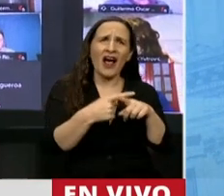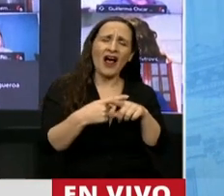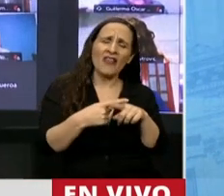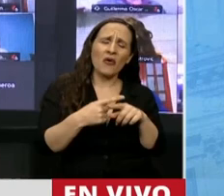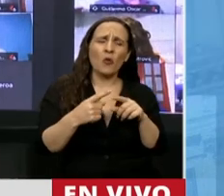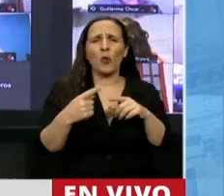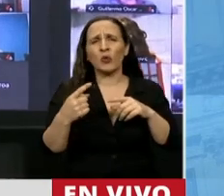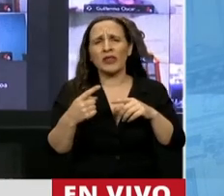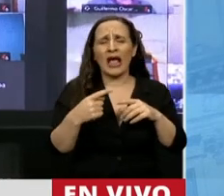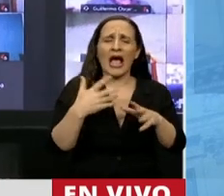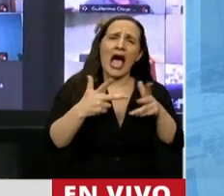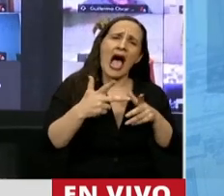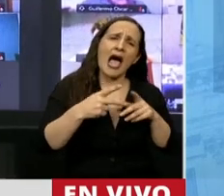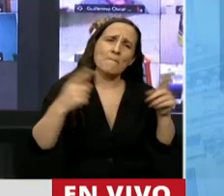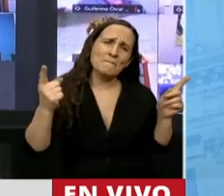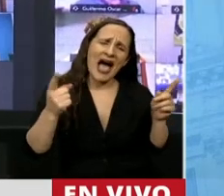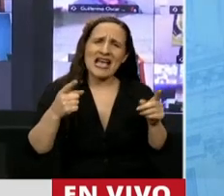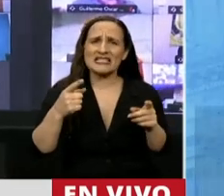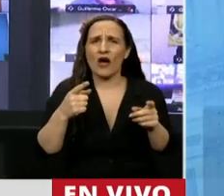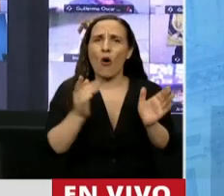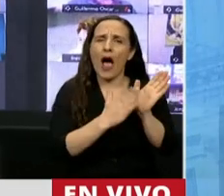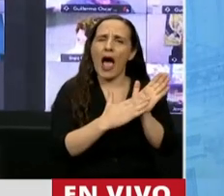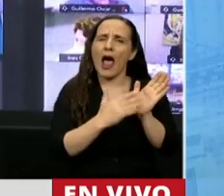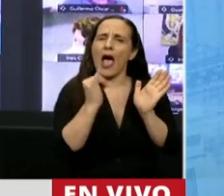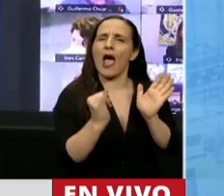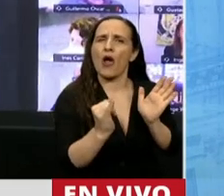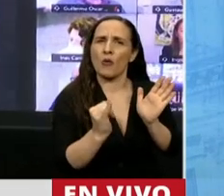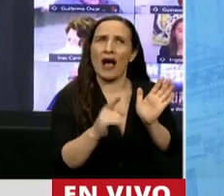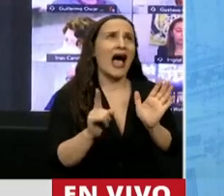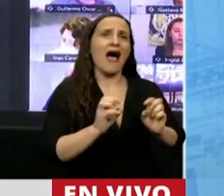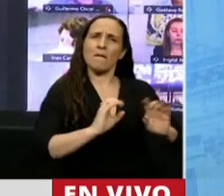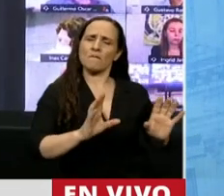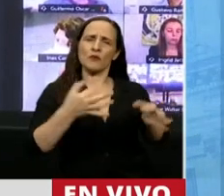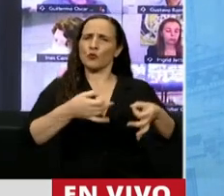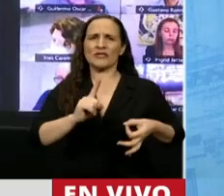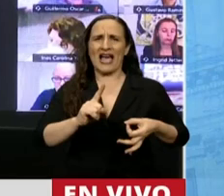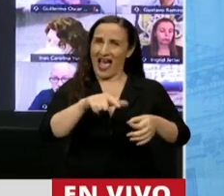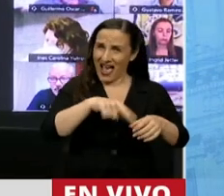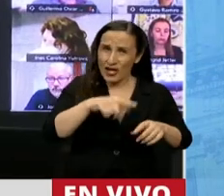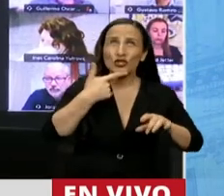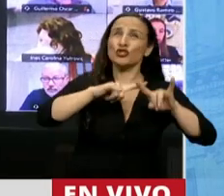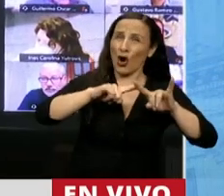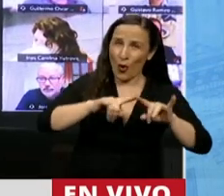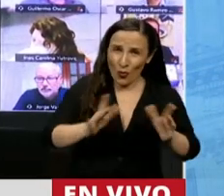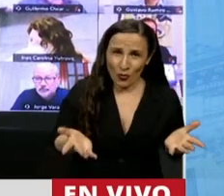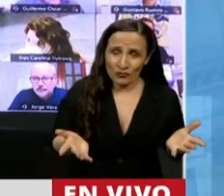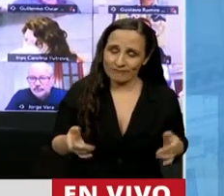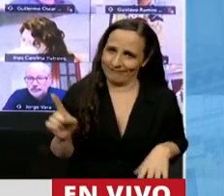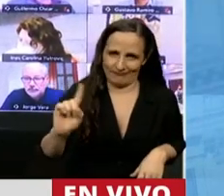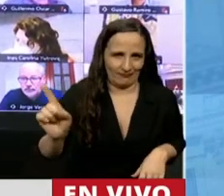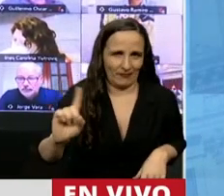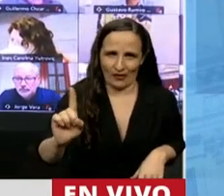más, que hablar más, que fundamentar no corresponde, que eso es show? No,